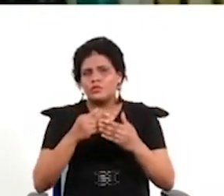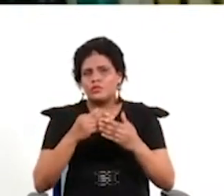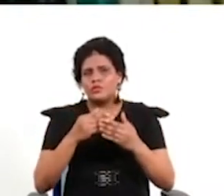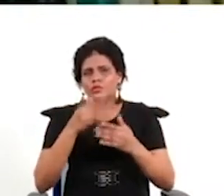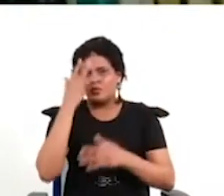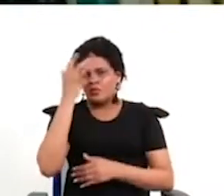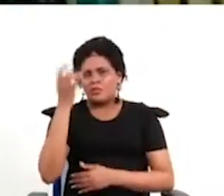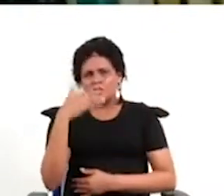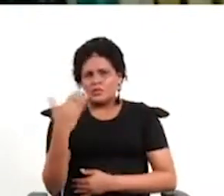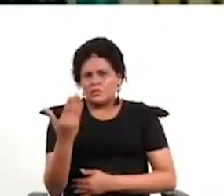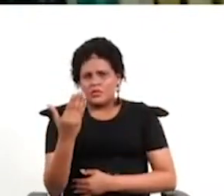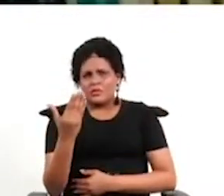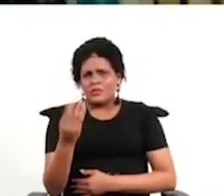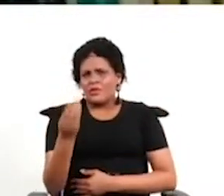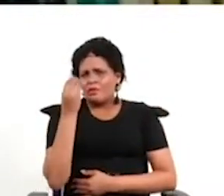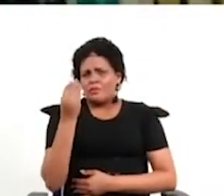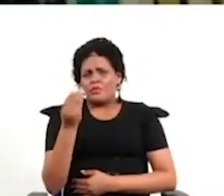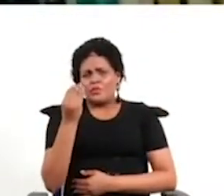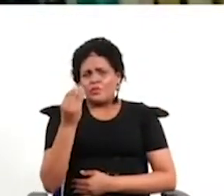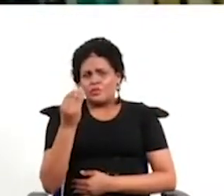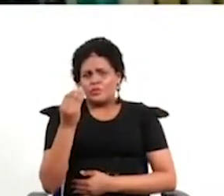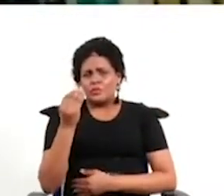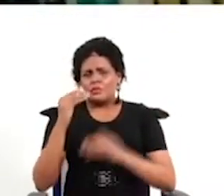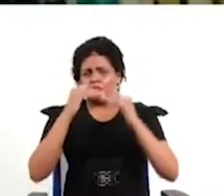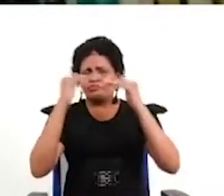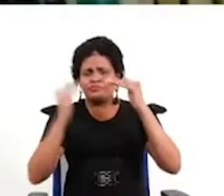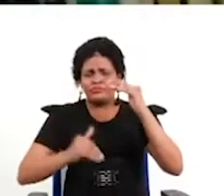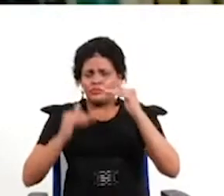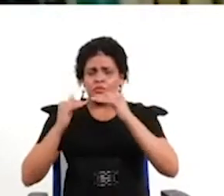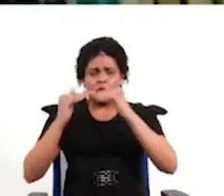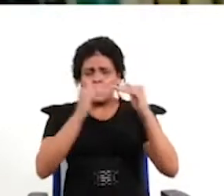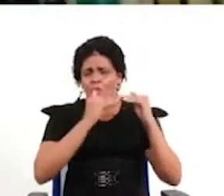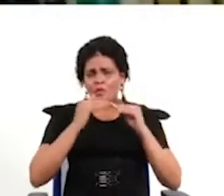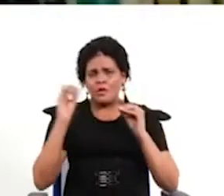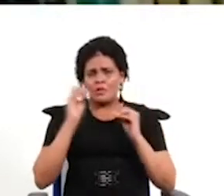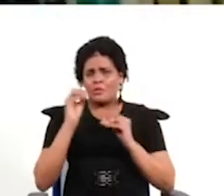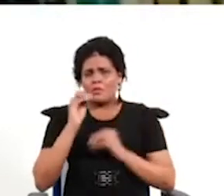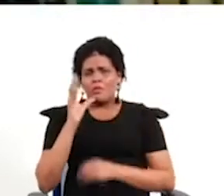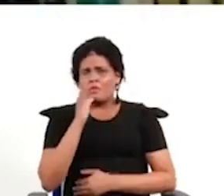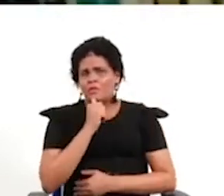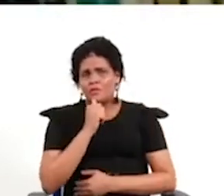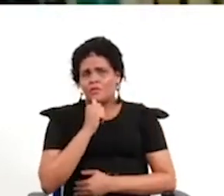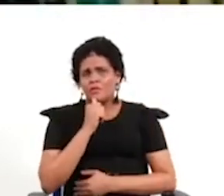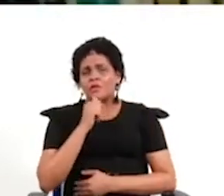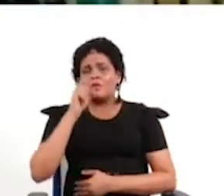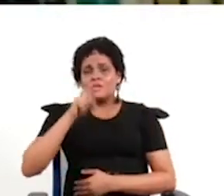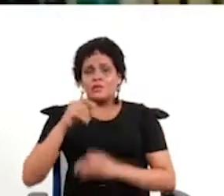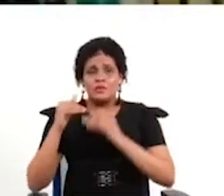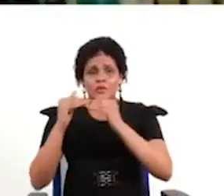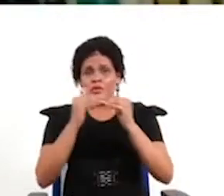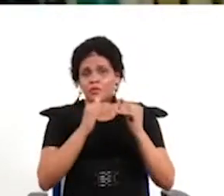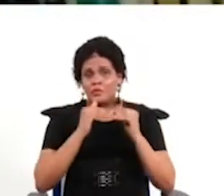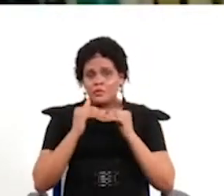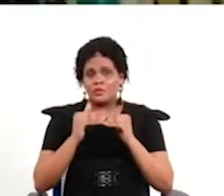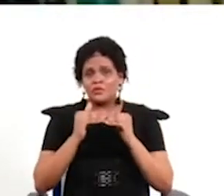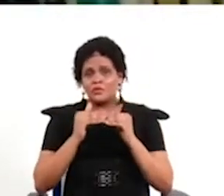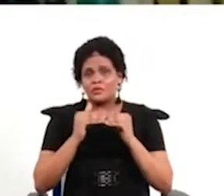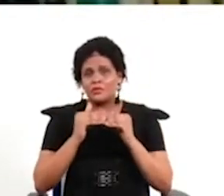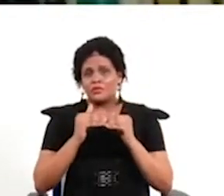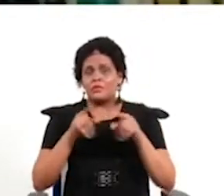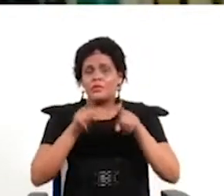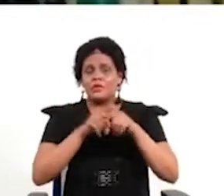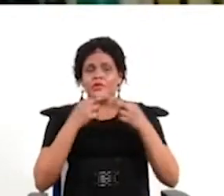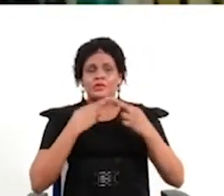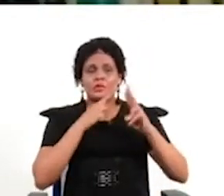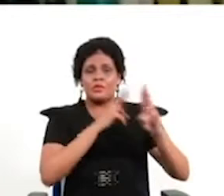tenemos enorme desigualdad y hay que empezar a dar respuestas a esa desigualdad y esas respuestas tienen que